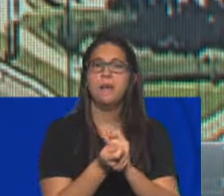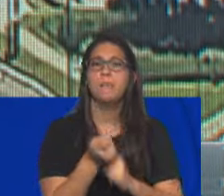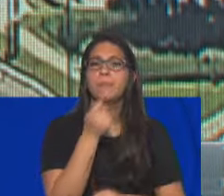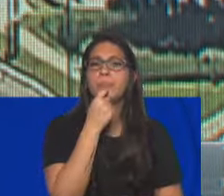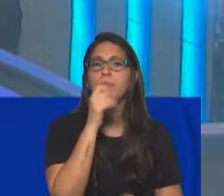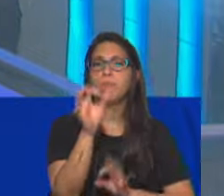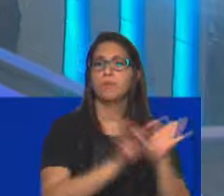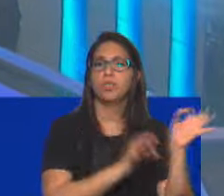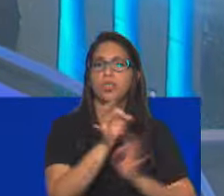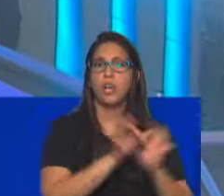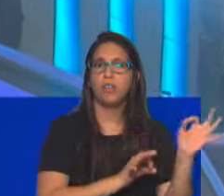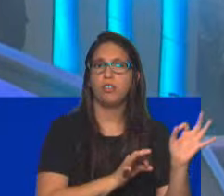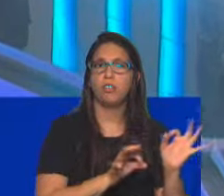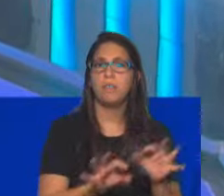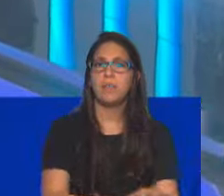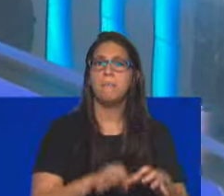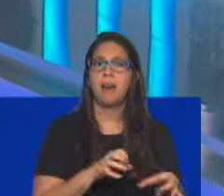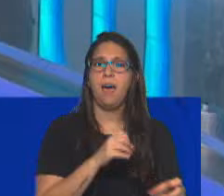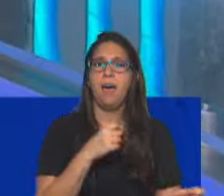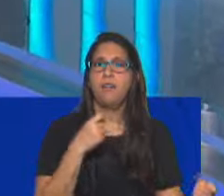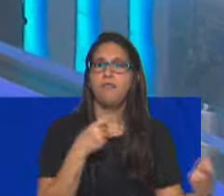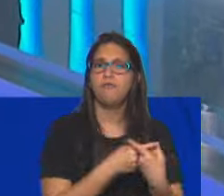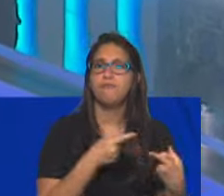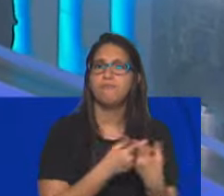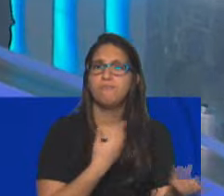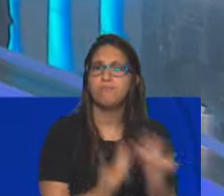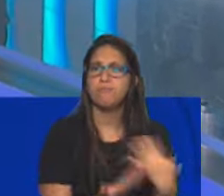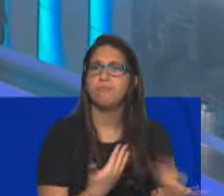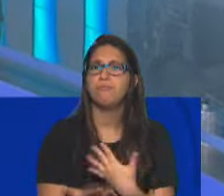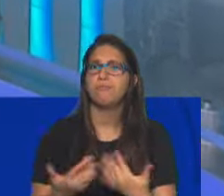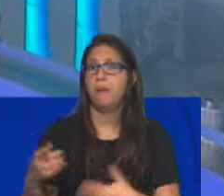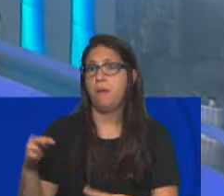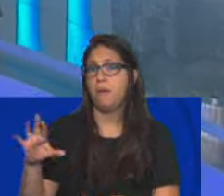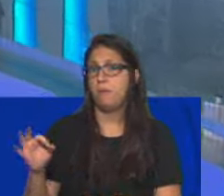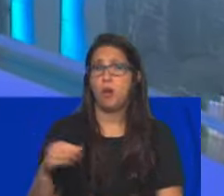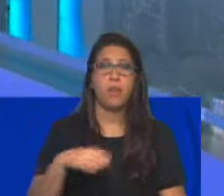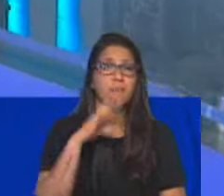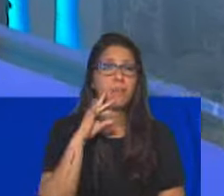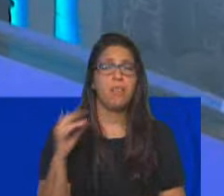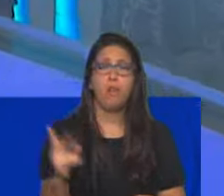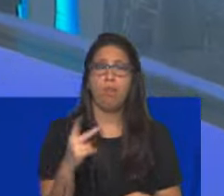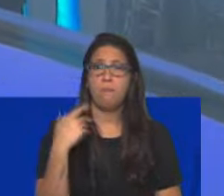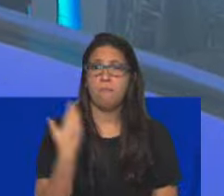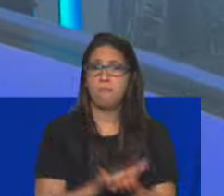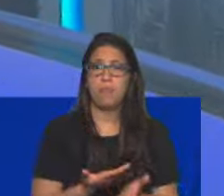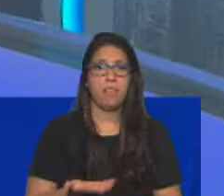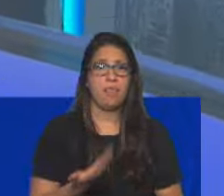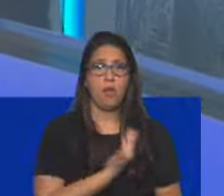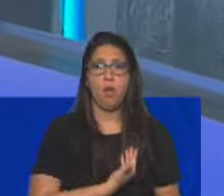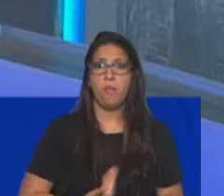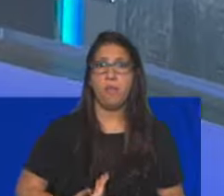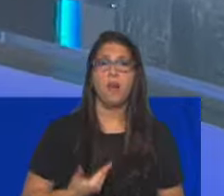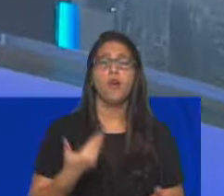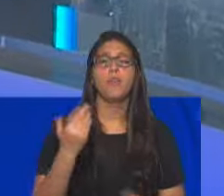proyectos por anticipado. Eso es lo que le piden los legisladores del PRO y del MIT. Al presidente de la nación, al jefe de